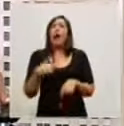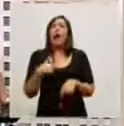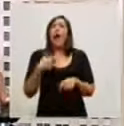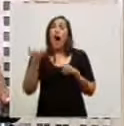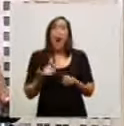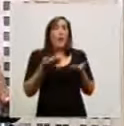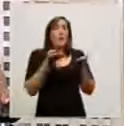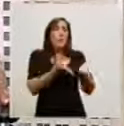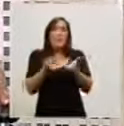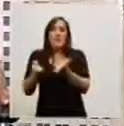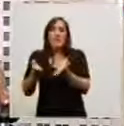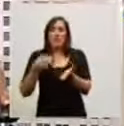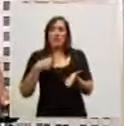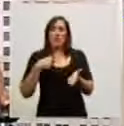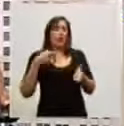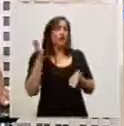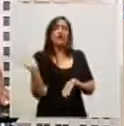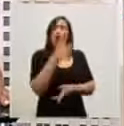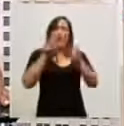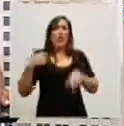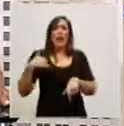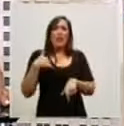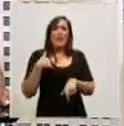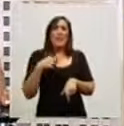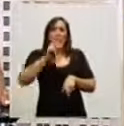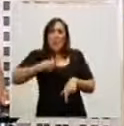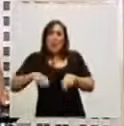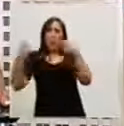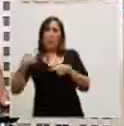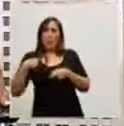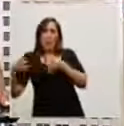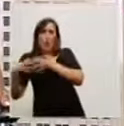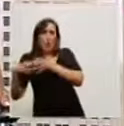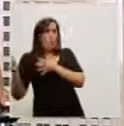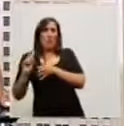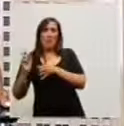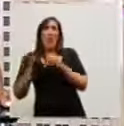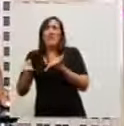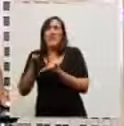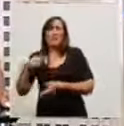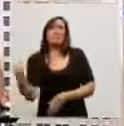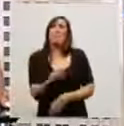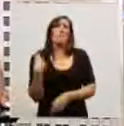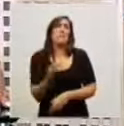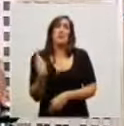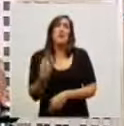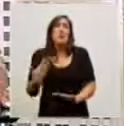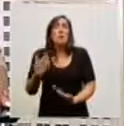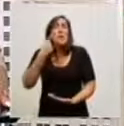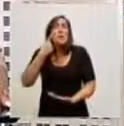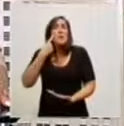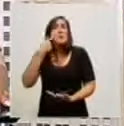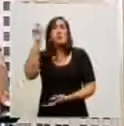beneficios tenga el resto de los argentinos, no es en perjuicio de ellos, sino que es en beneficio de ellos porque les va a permitir vivir